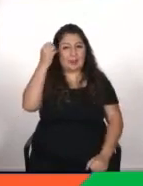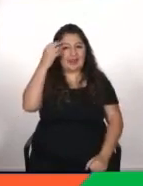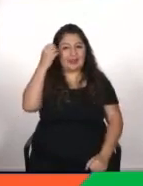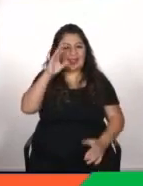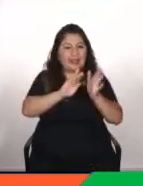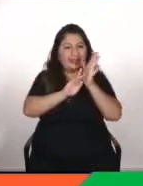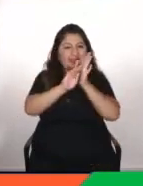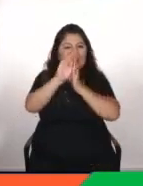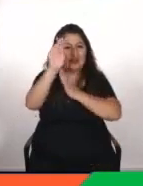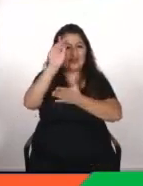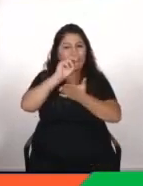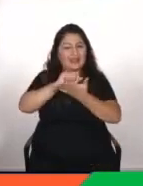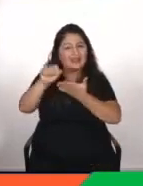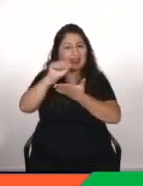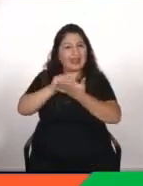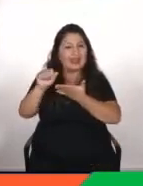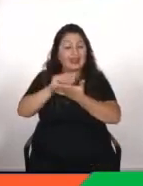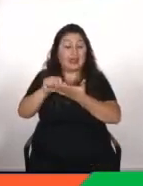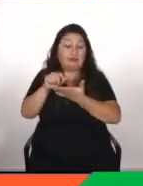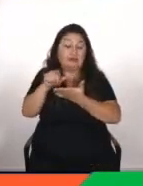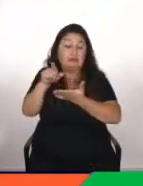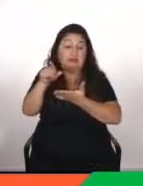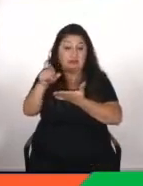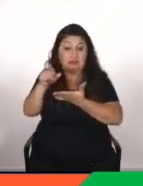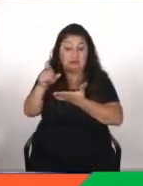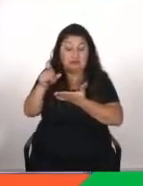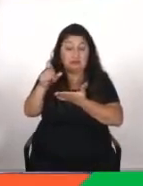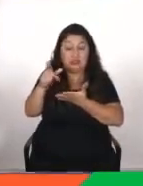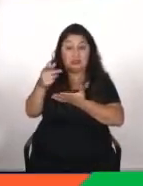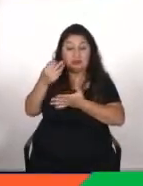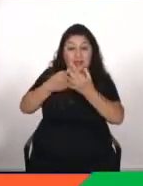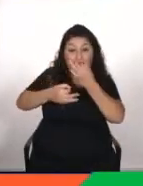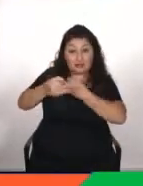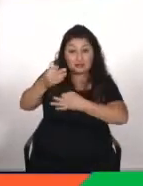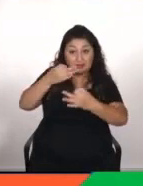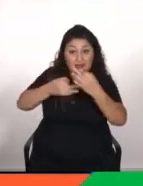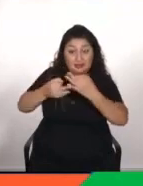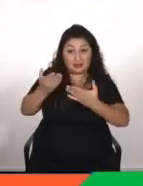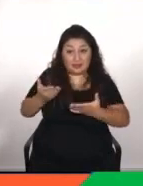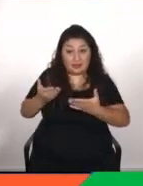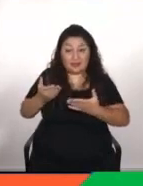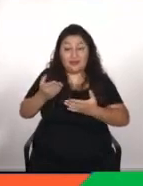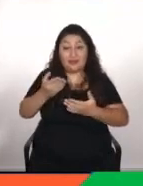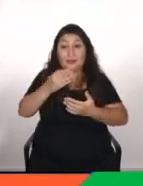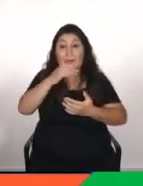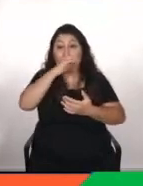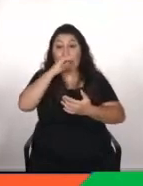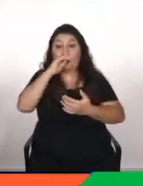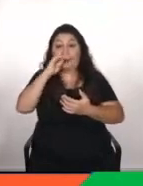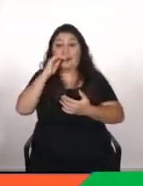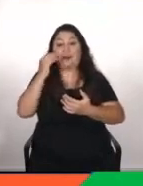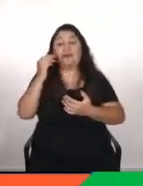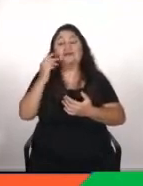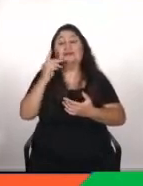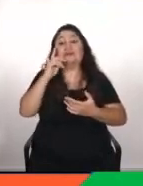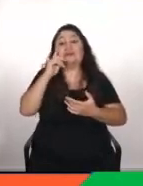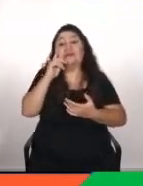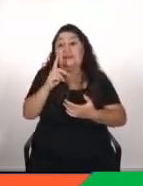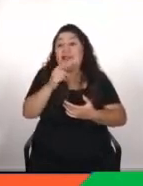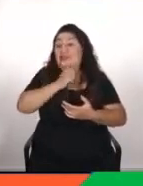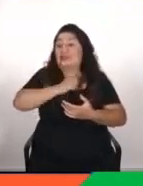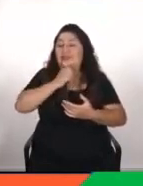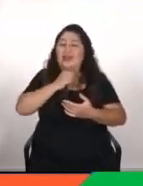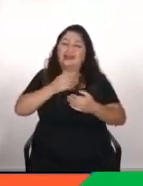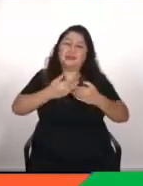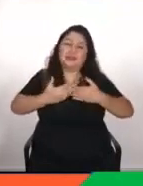si creo que te refieres exactamente a esto a los cerebros positrónicos pues sería ese quizás el semejante más cerca pero todavía falta mucho